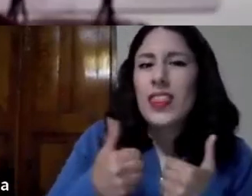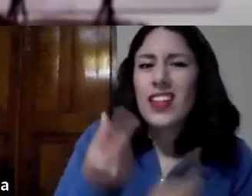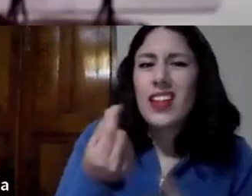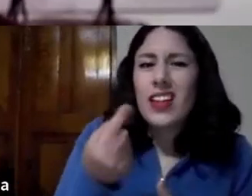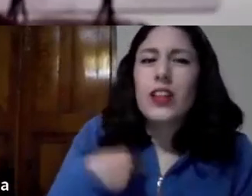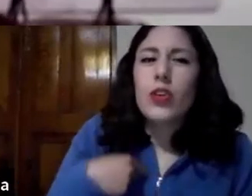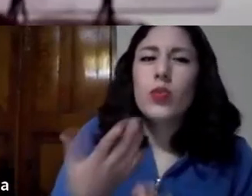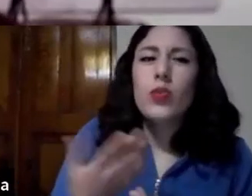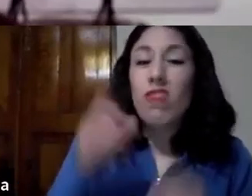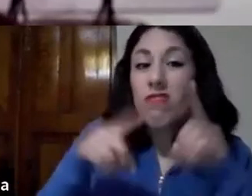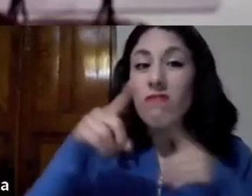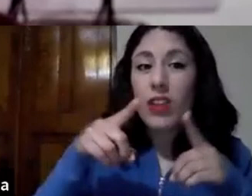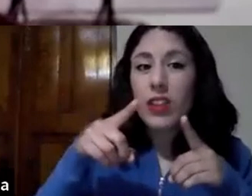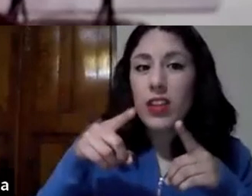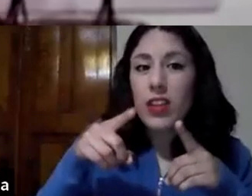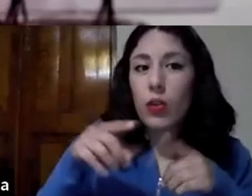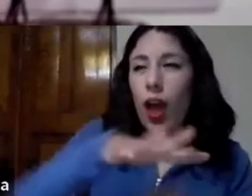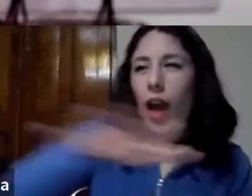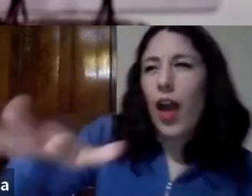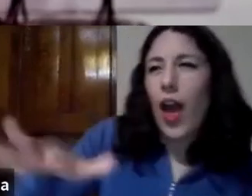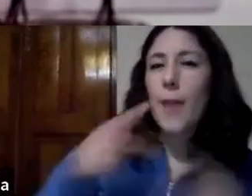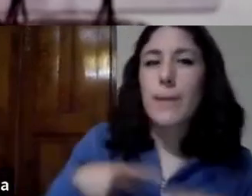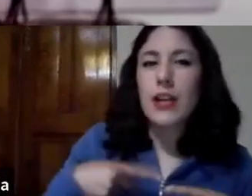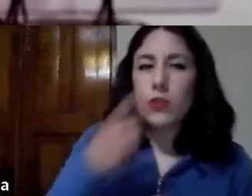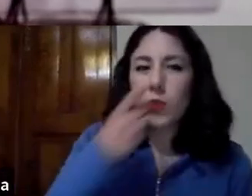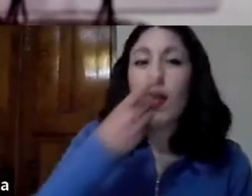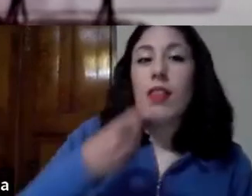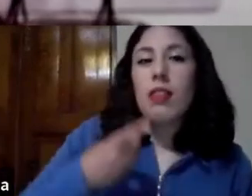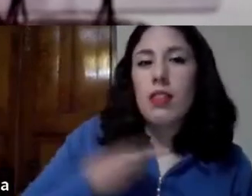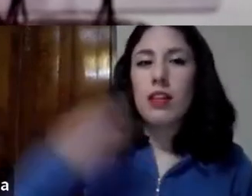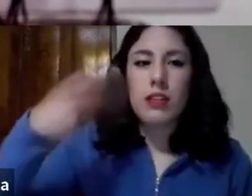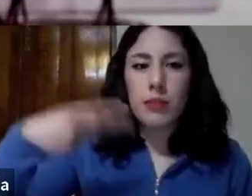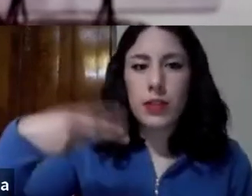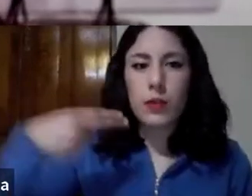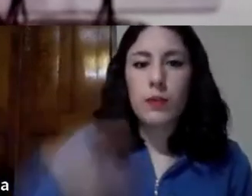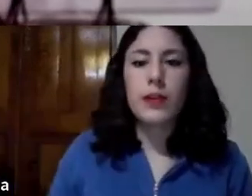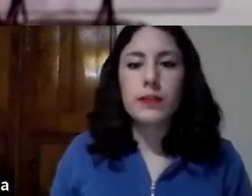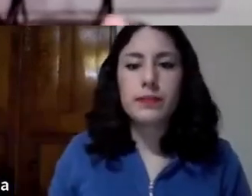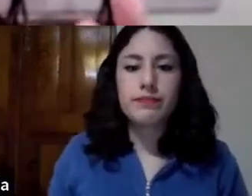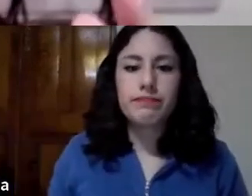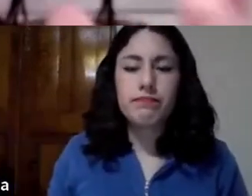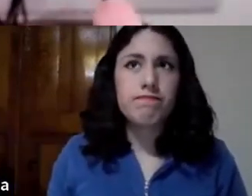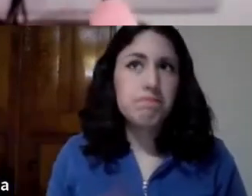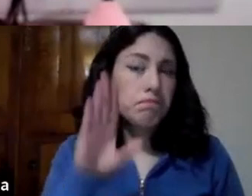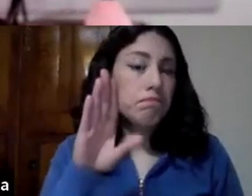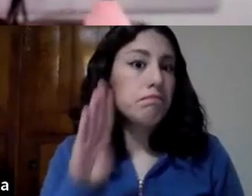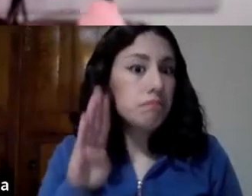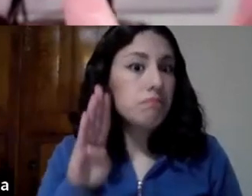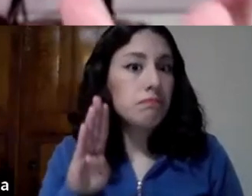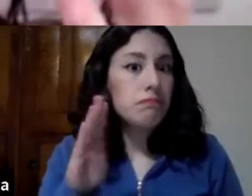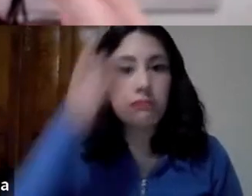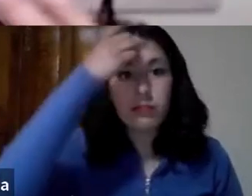llaman y sucede con Dios que cuando nos dejamos